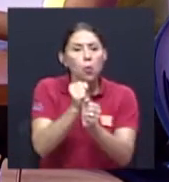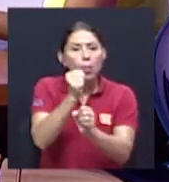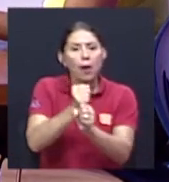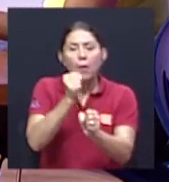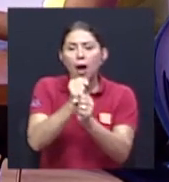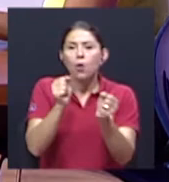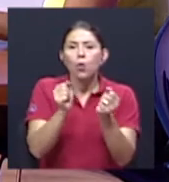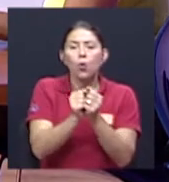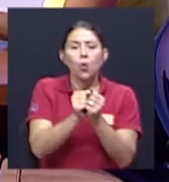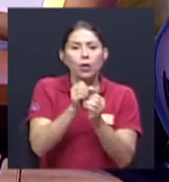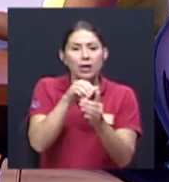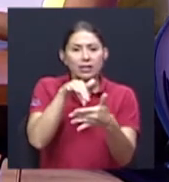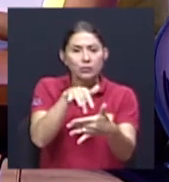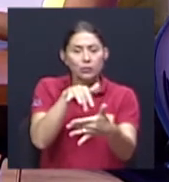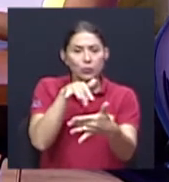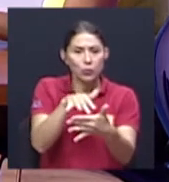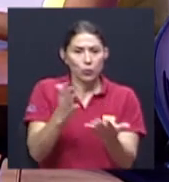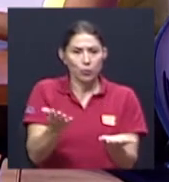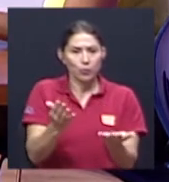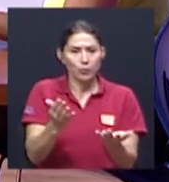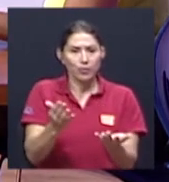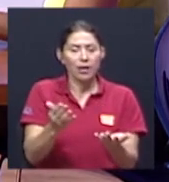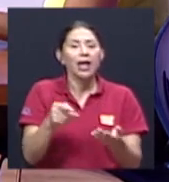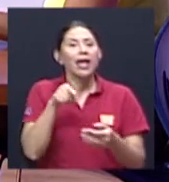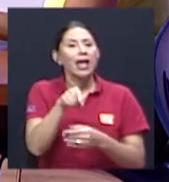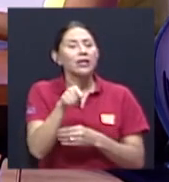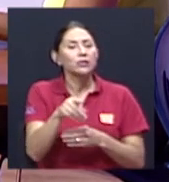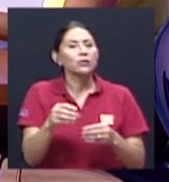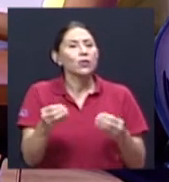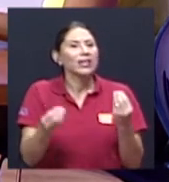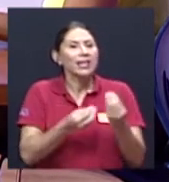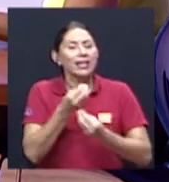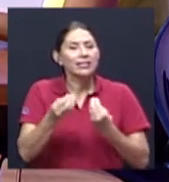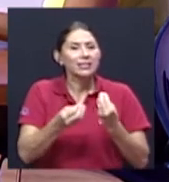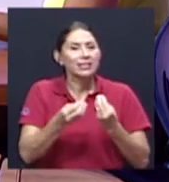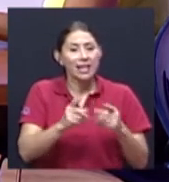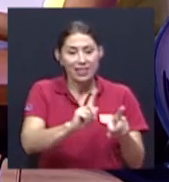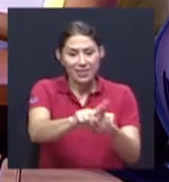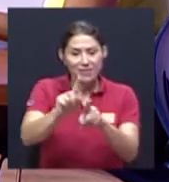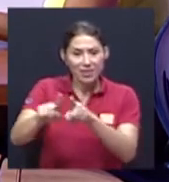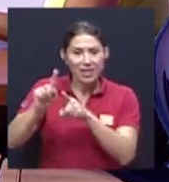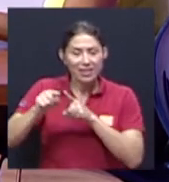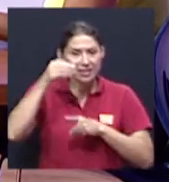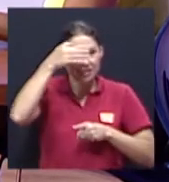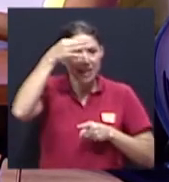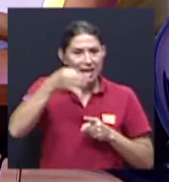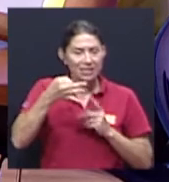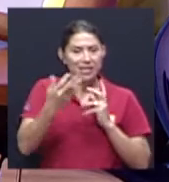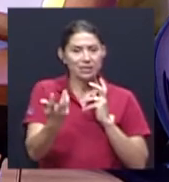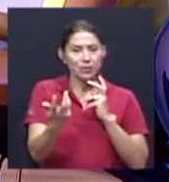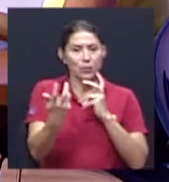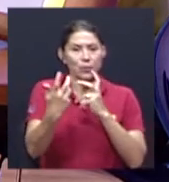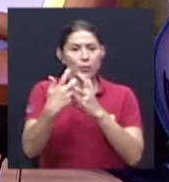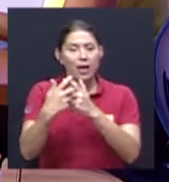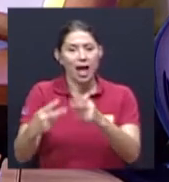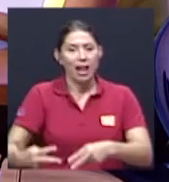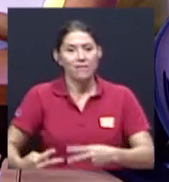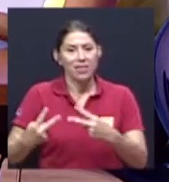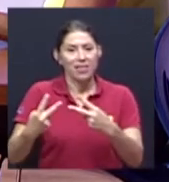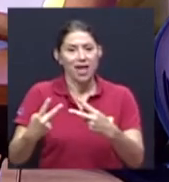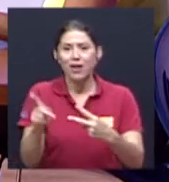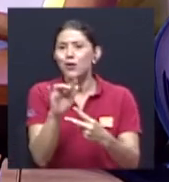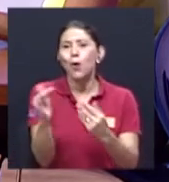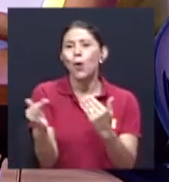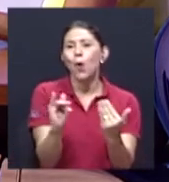escuela, pasa más por la adaptación de las creencias a la vida de la persona y no como antes, que se